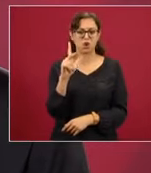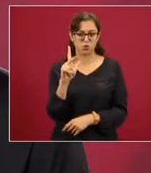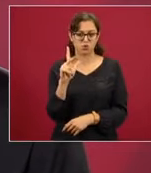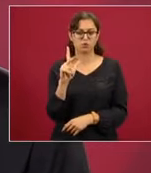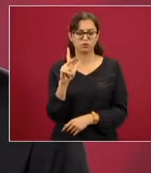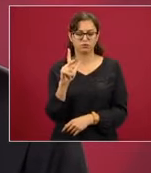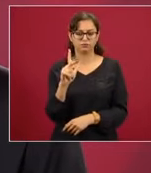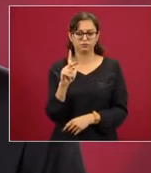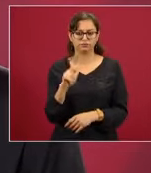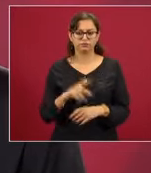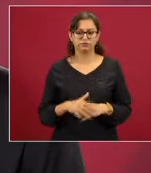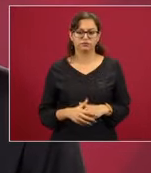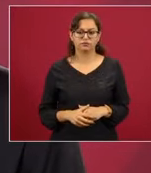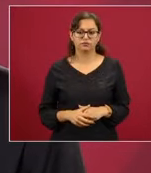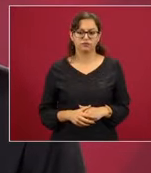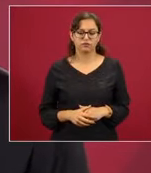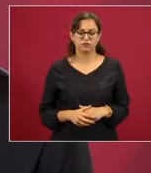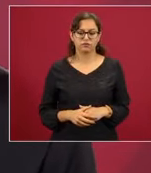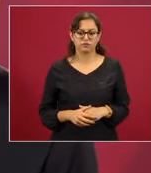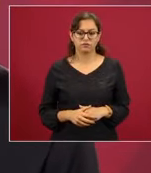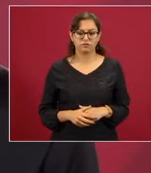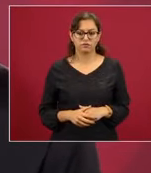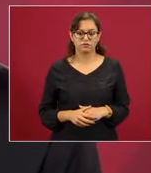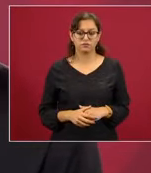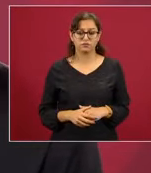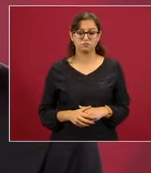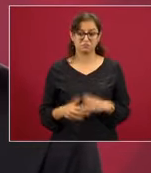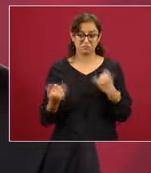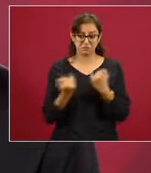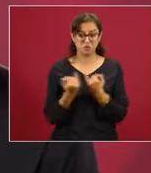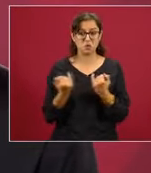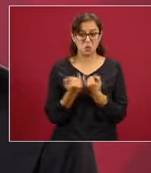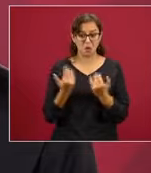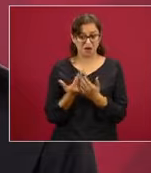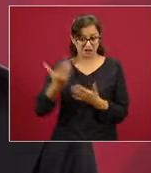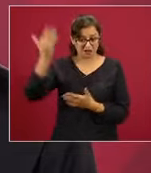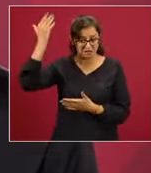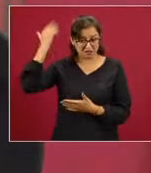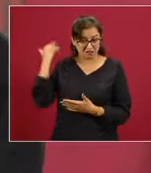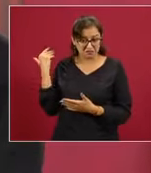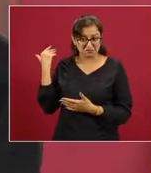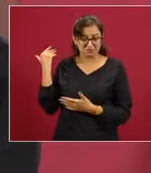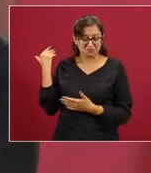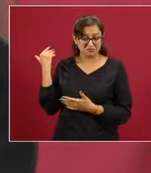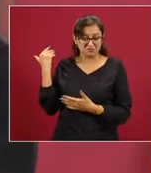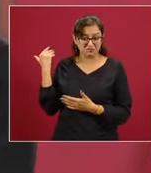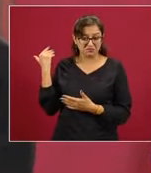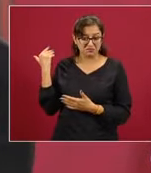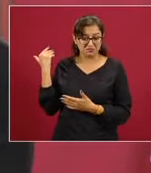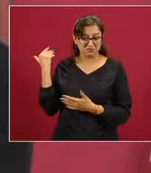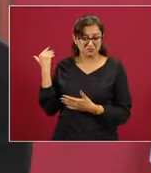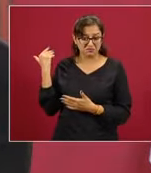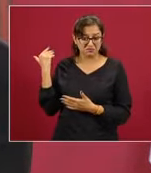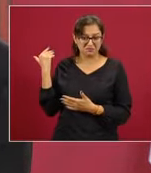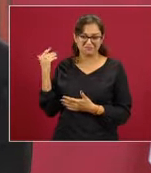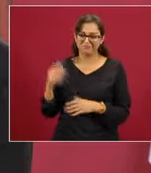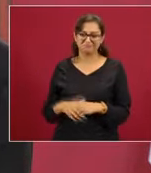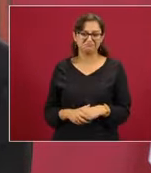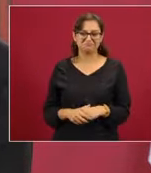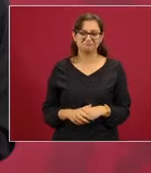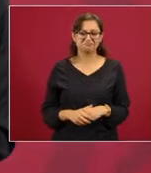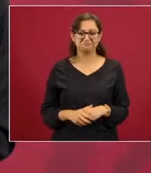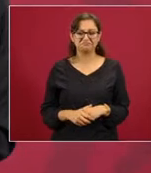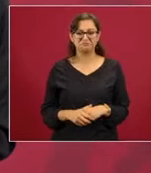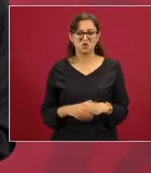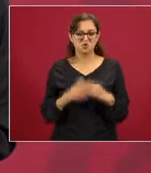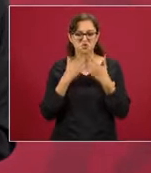Si fuese como antes, no habría esperanzas,